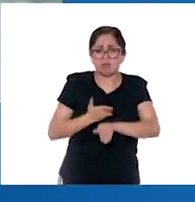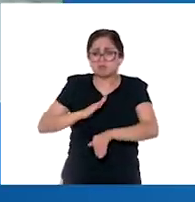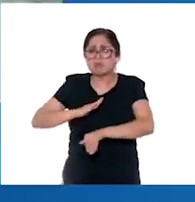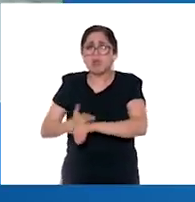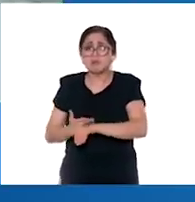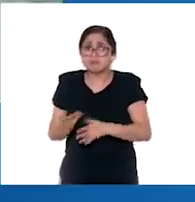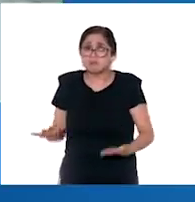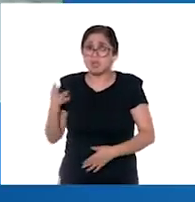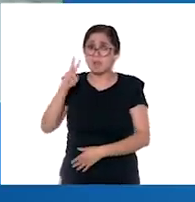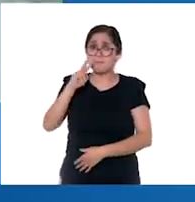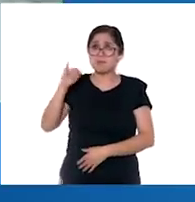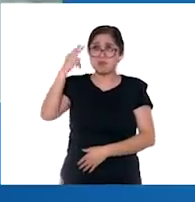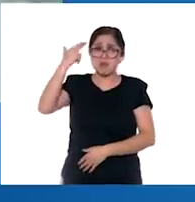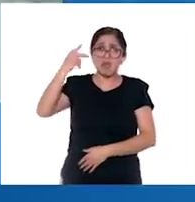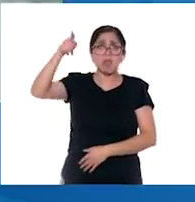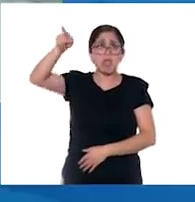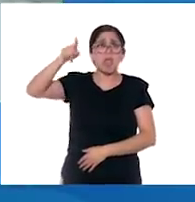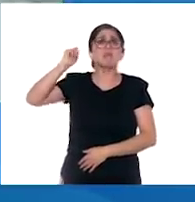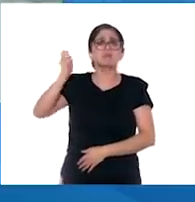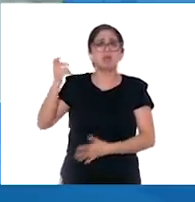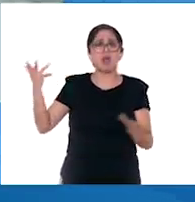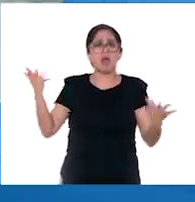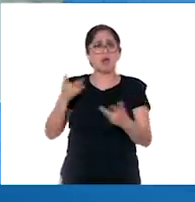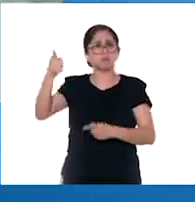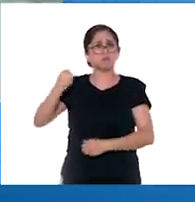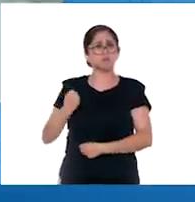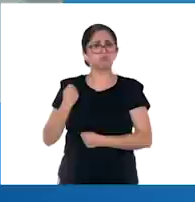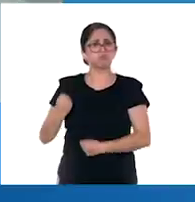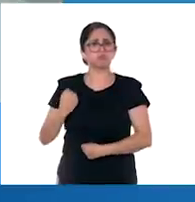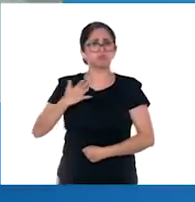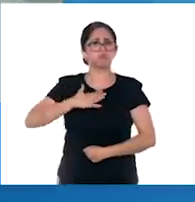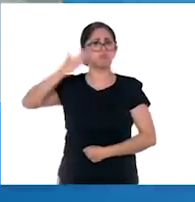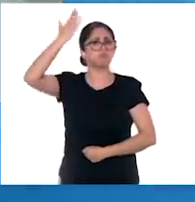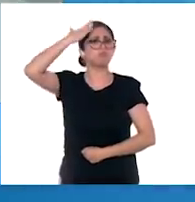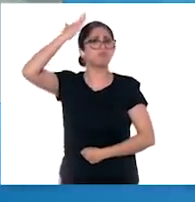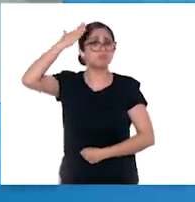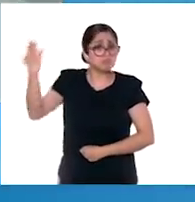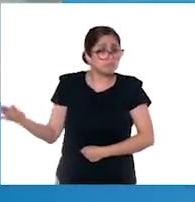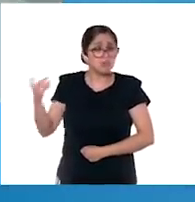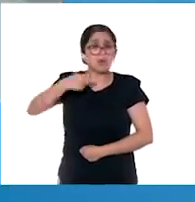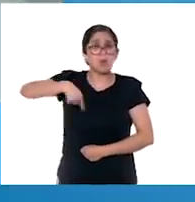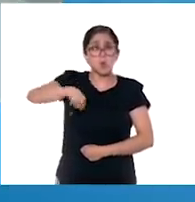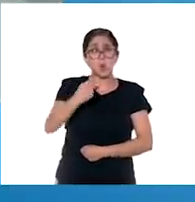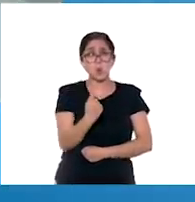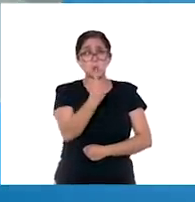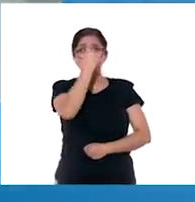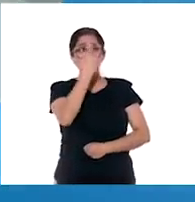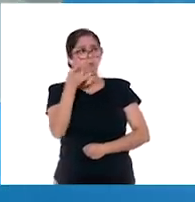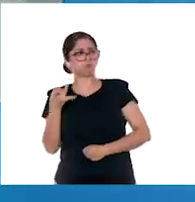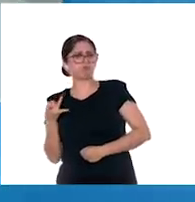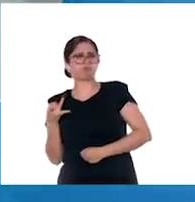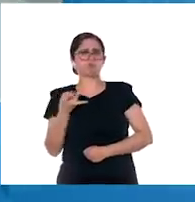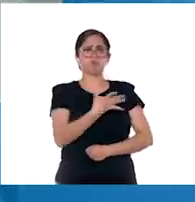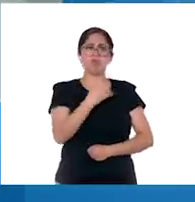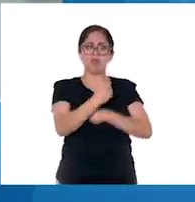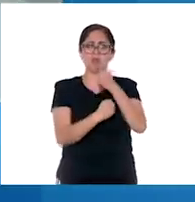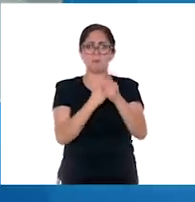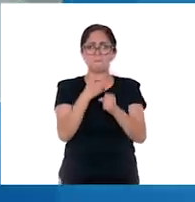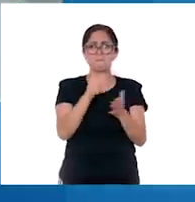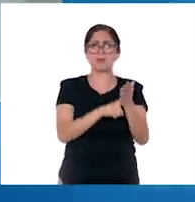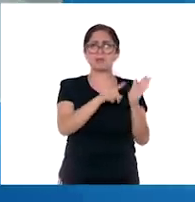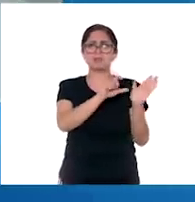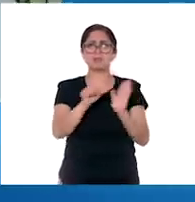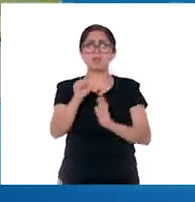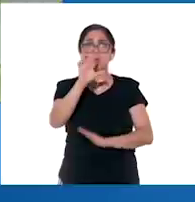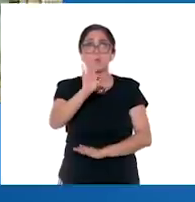que el virrey tenía todo el poder, pero sus alcances políticos eran limitados. Incluso uno de los virreyes fue derrocado en 1642.